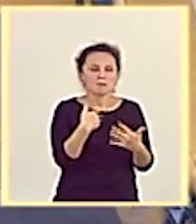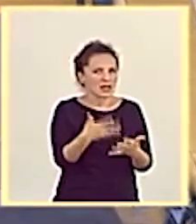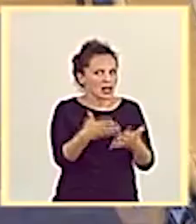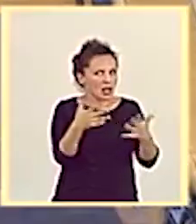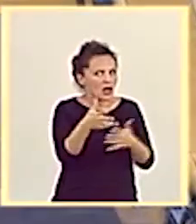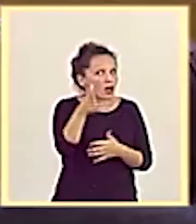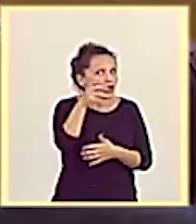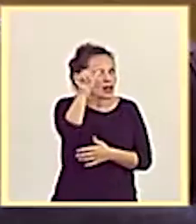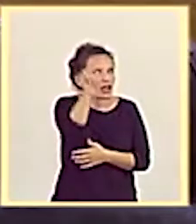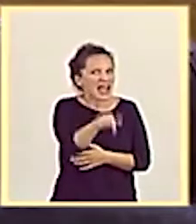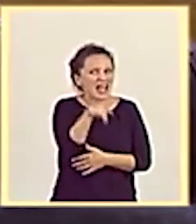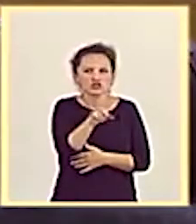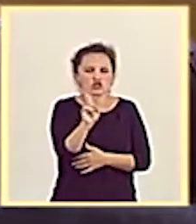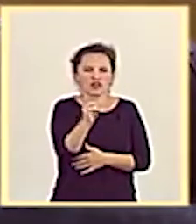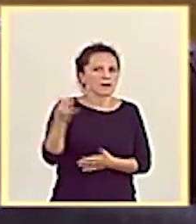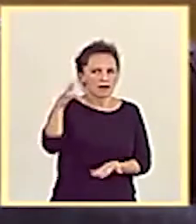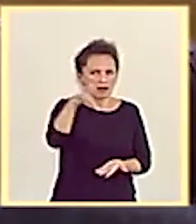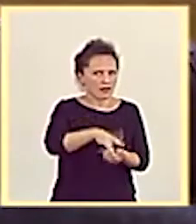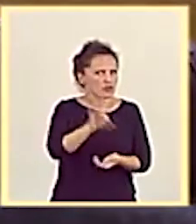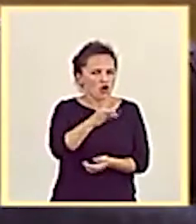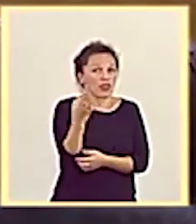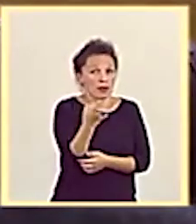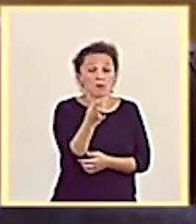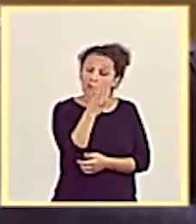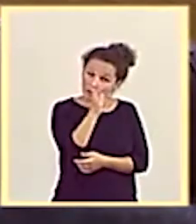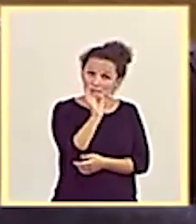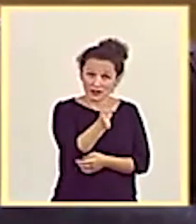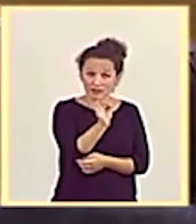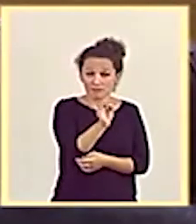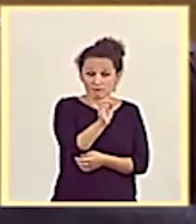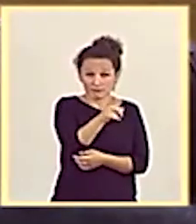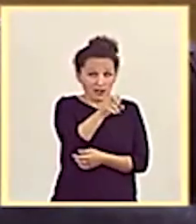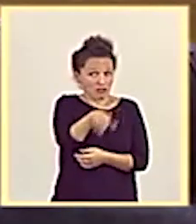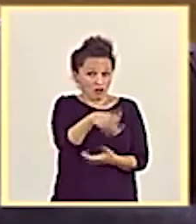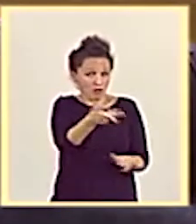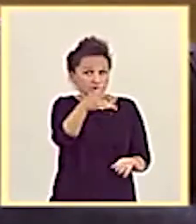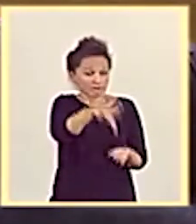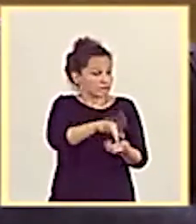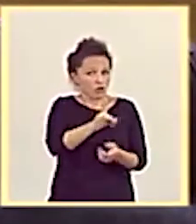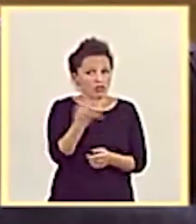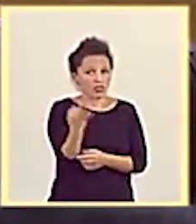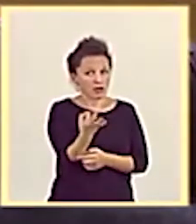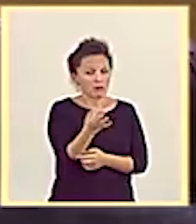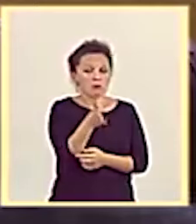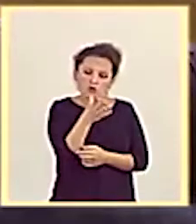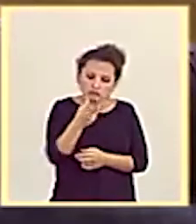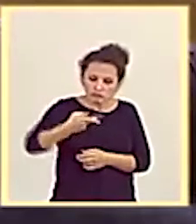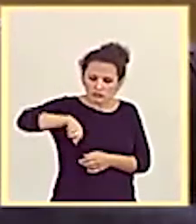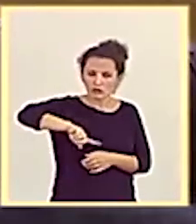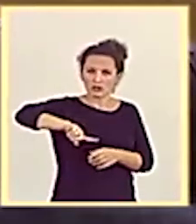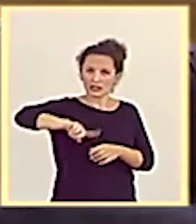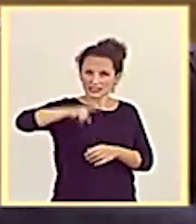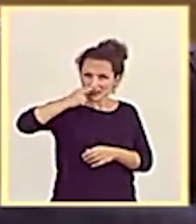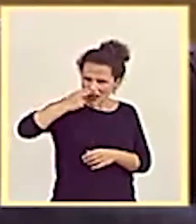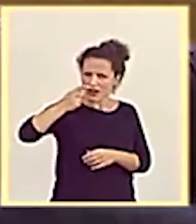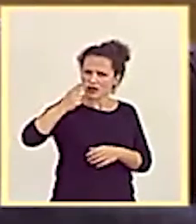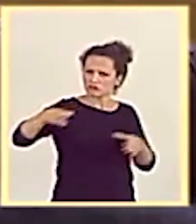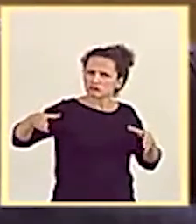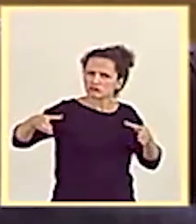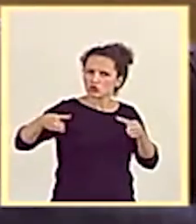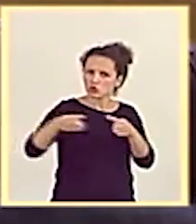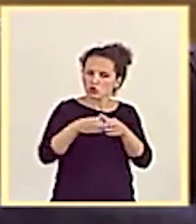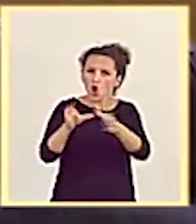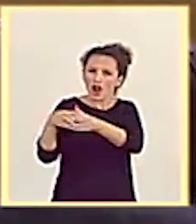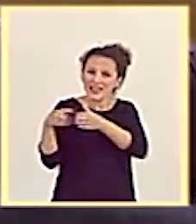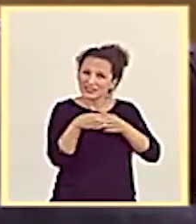decir que esto no debería ocurrir porque es cierto, no debería ocurrir. Seguiremos con interés junto a los colectivos que están concernidos por